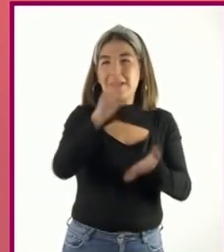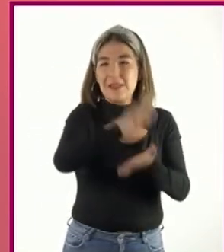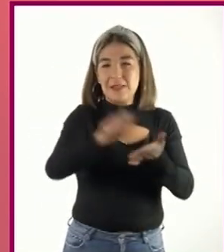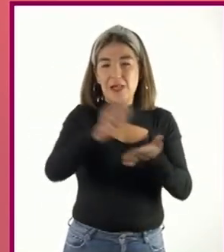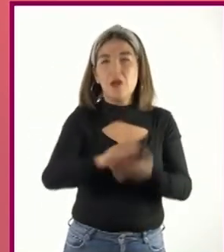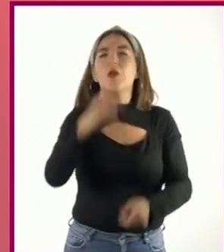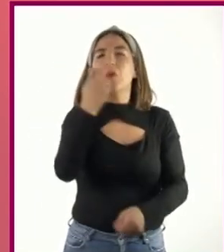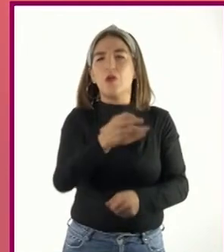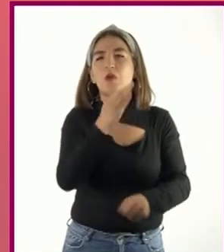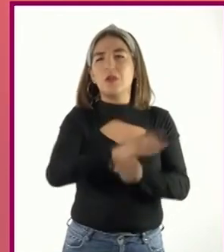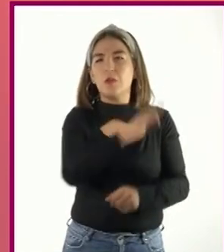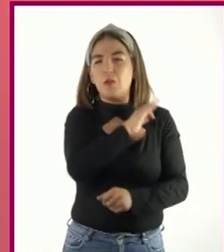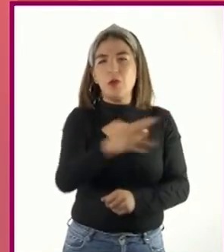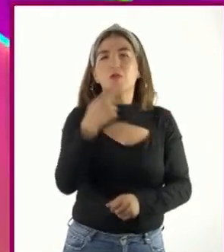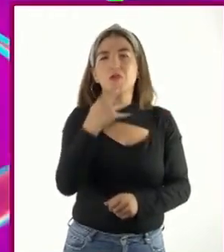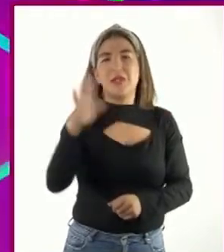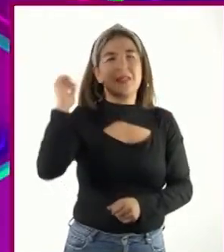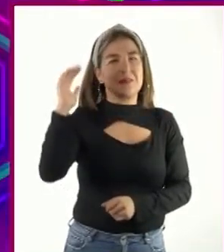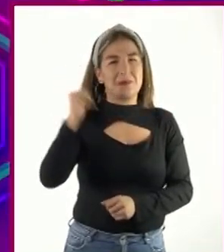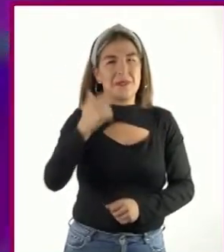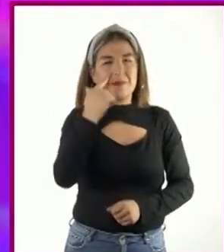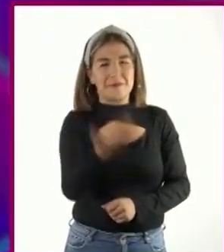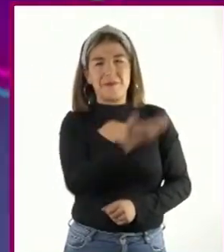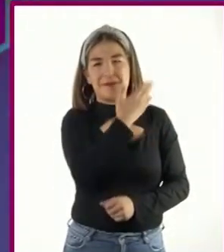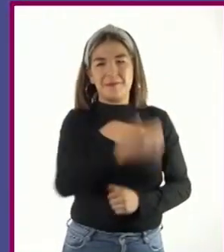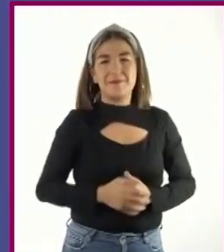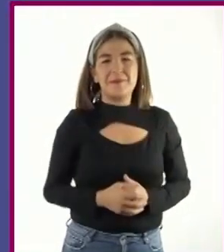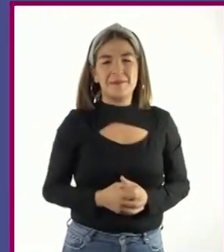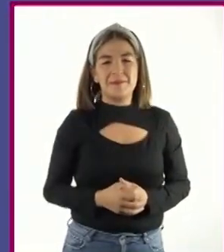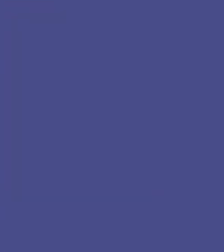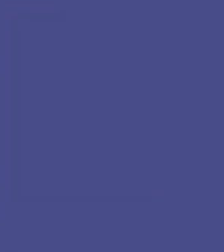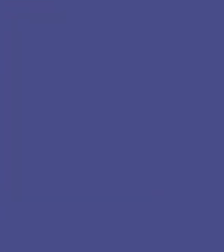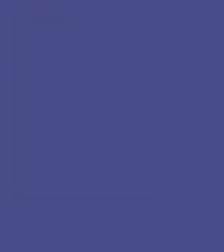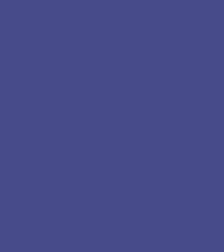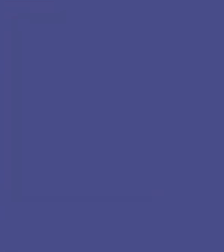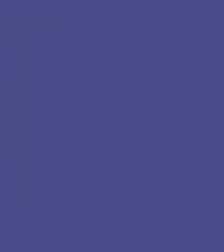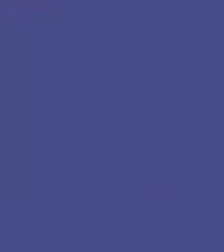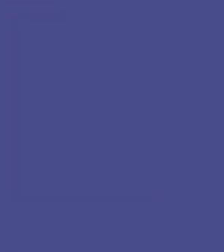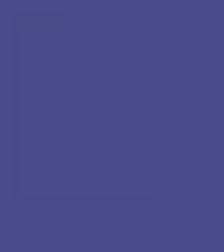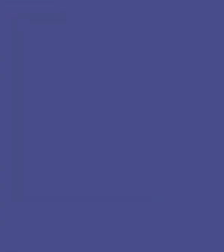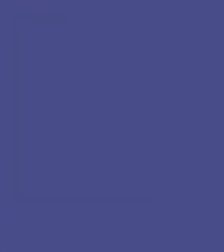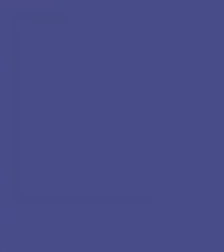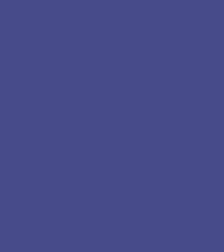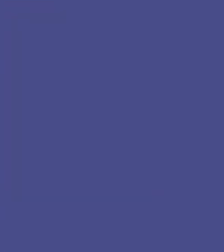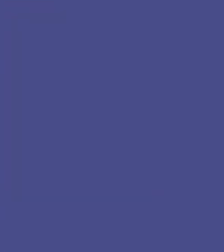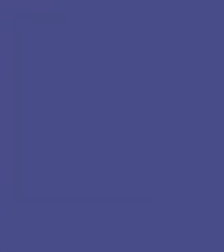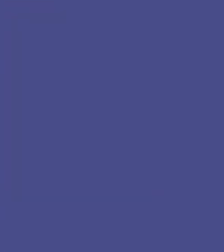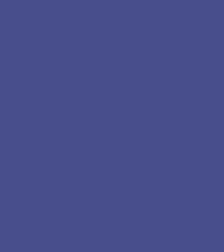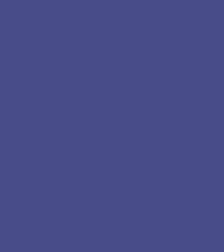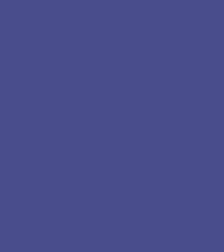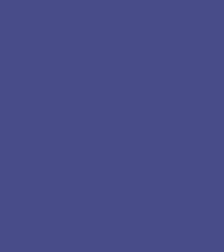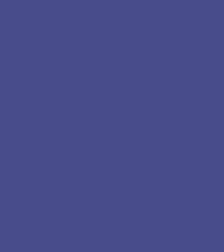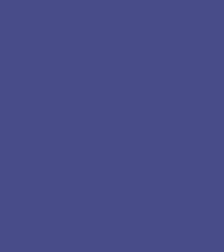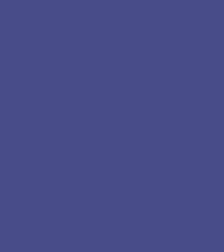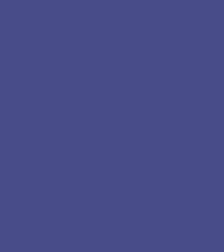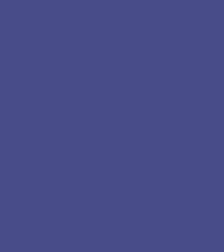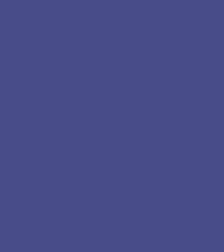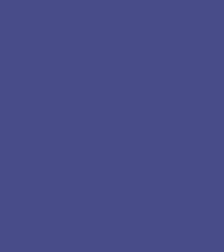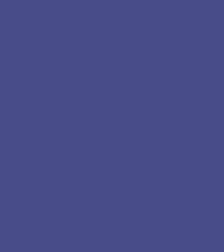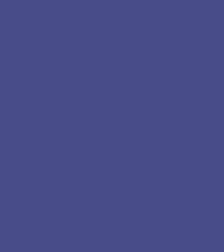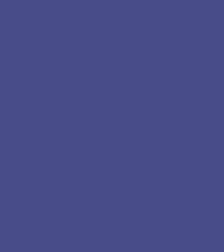podemos utilizar las siguientes despedidas. Atentamente, cordialmente, su seguro servidor o servidora,